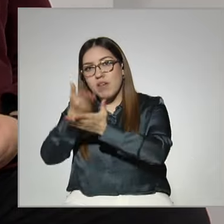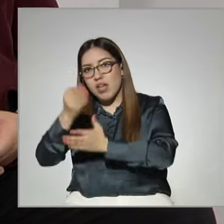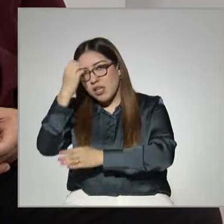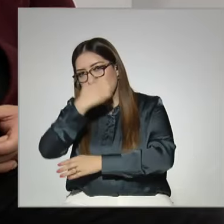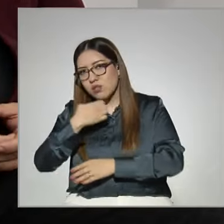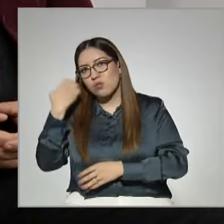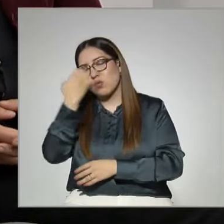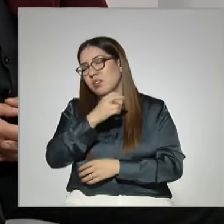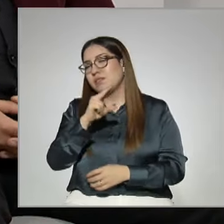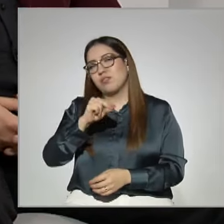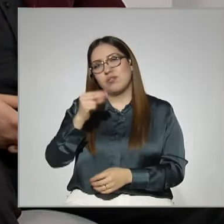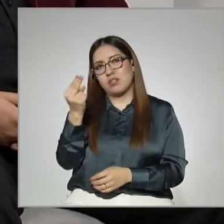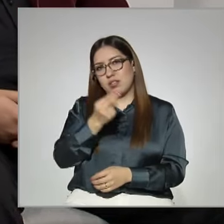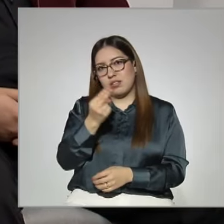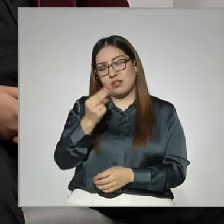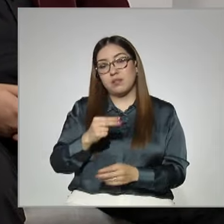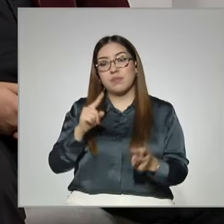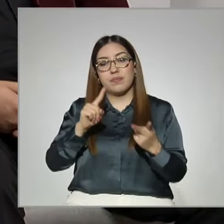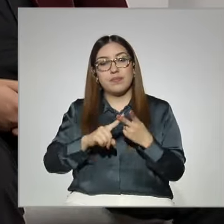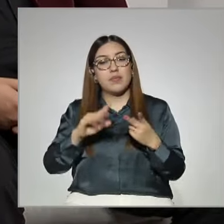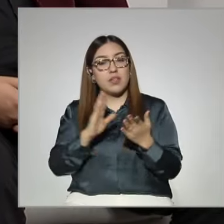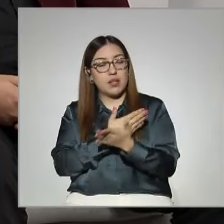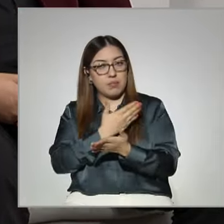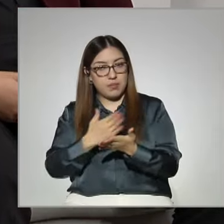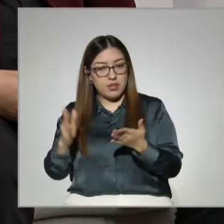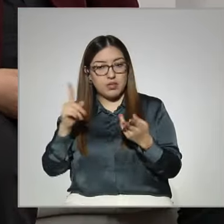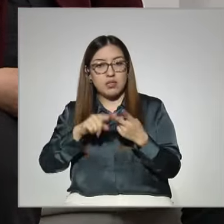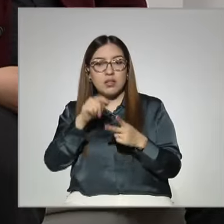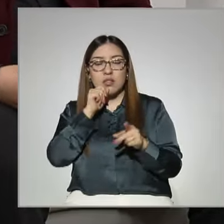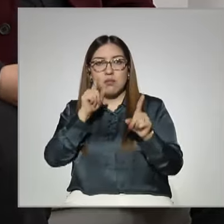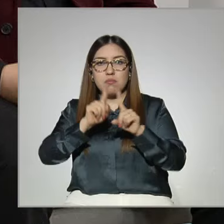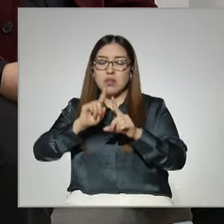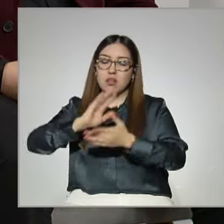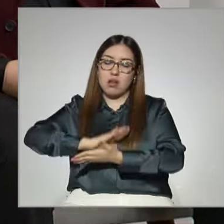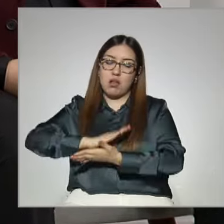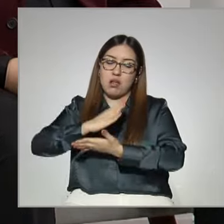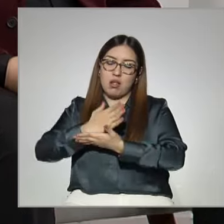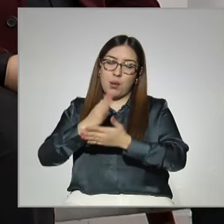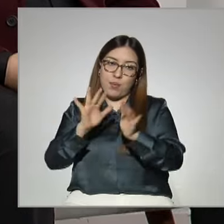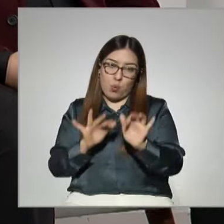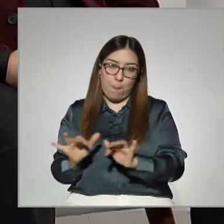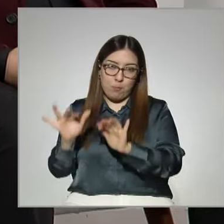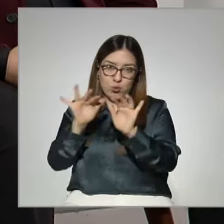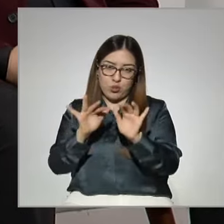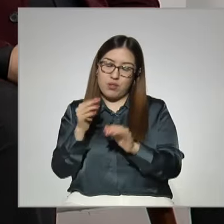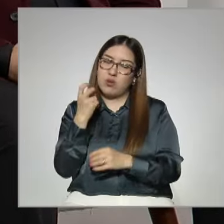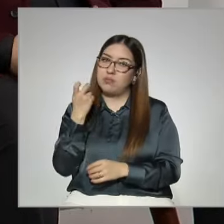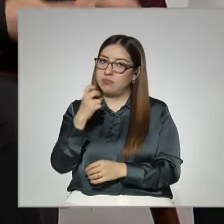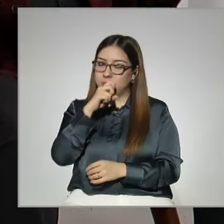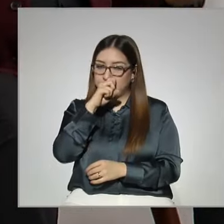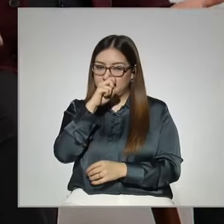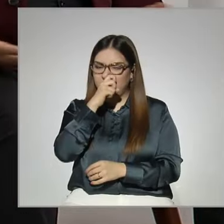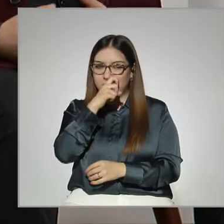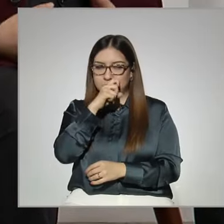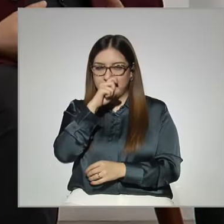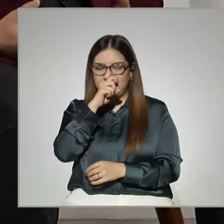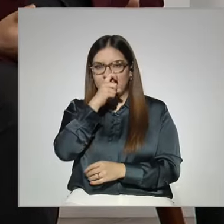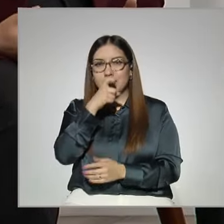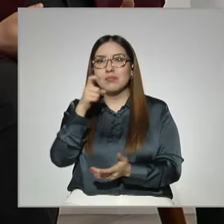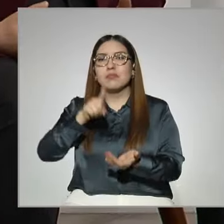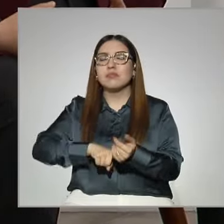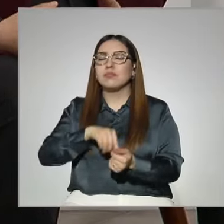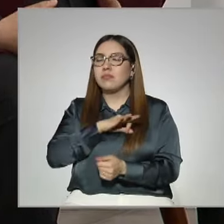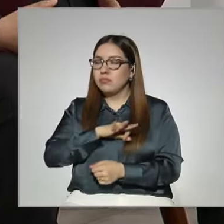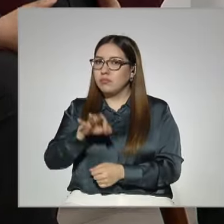gran ayuda. La otra es que el poderlo hacer a través de la computadora también les da una infinita variedad de